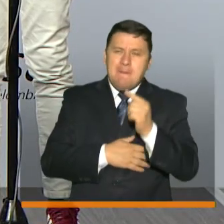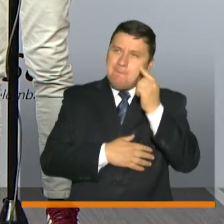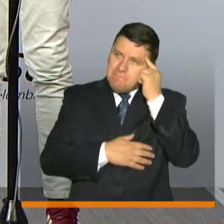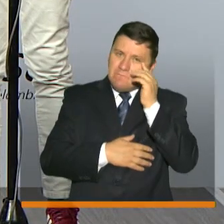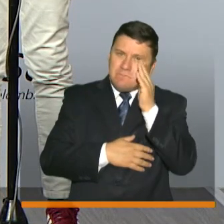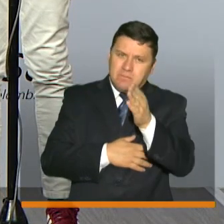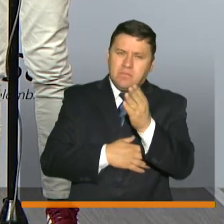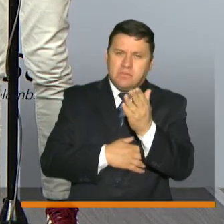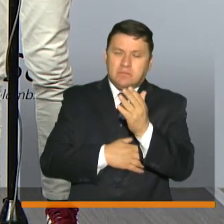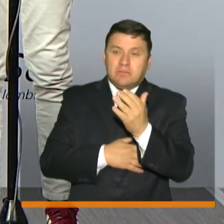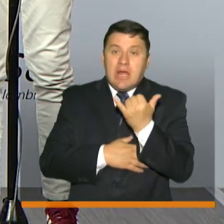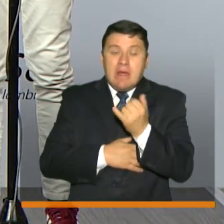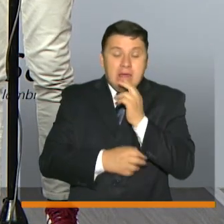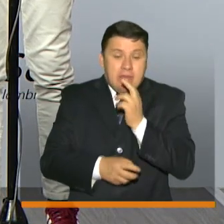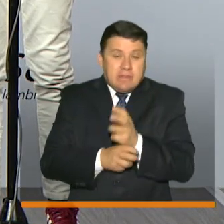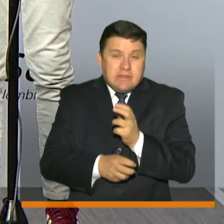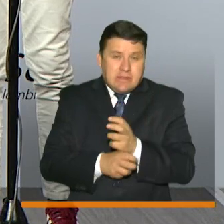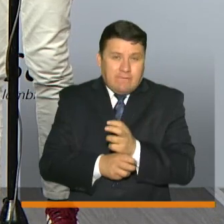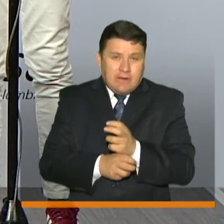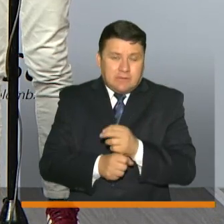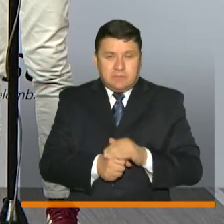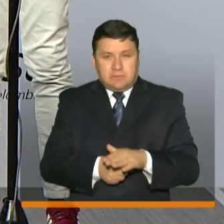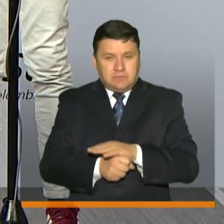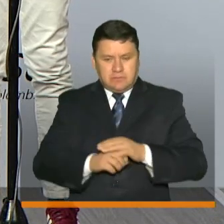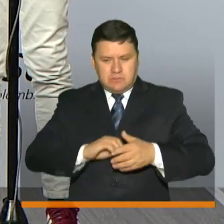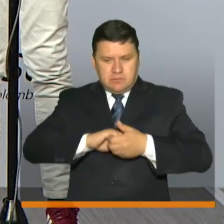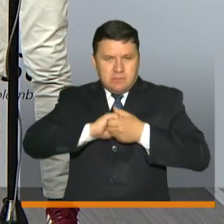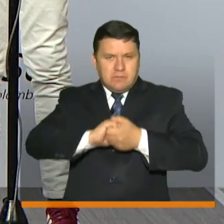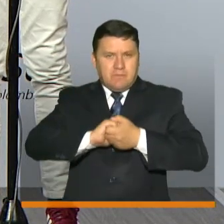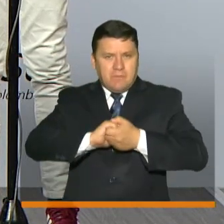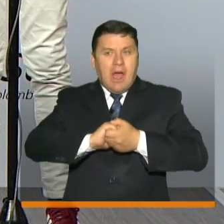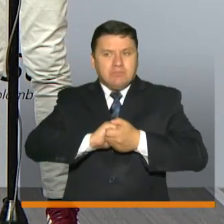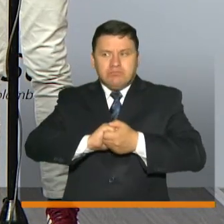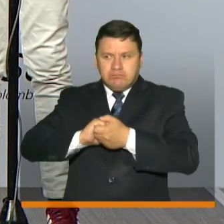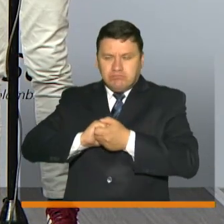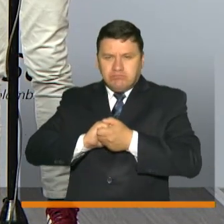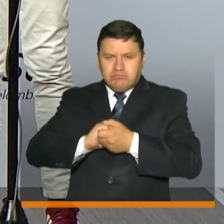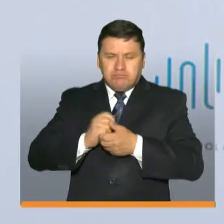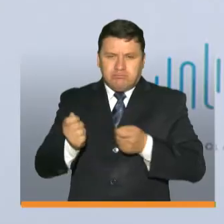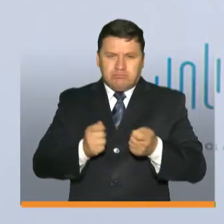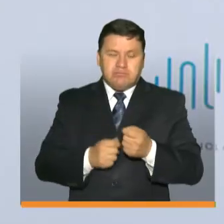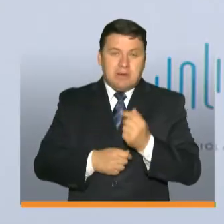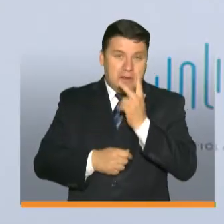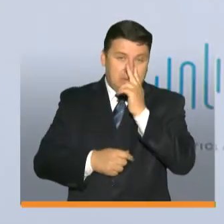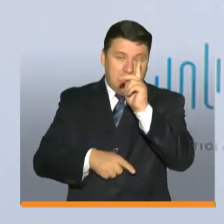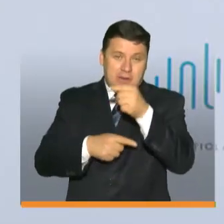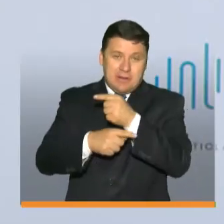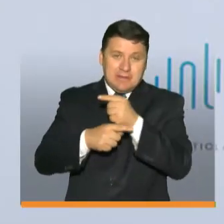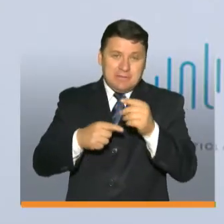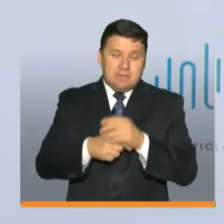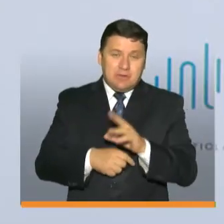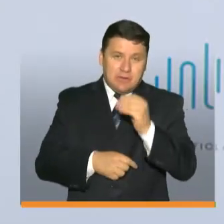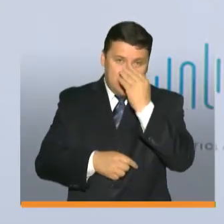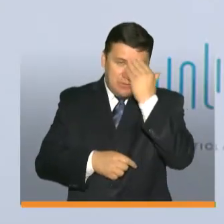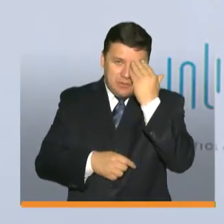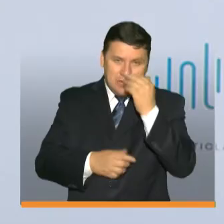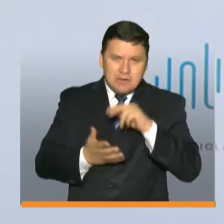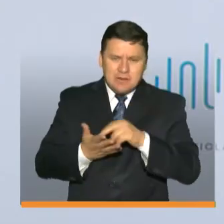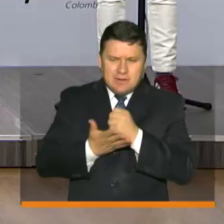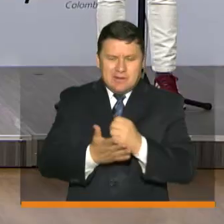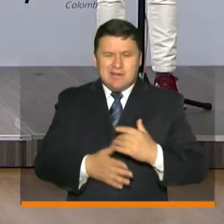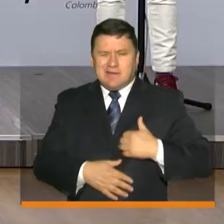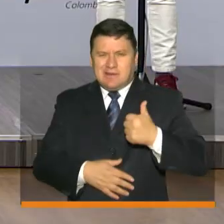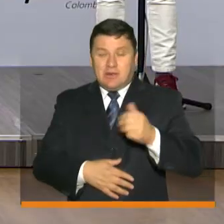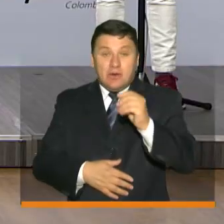pensando que pasan momentos difíciles pero sólo de la mano y con solidaridad los podemos superar así que nos vemos la otra semana y no olviden que ayuda nos hace